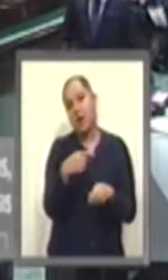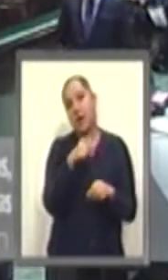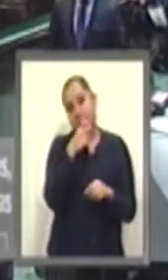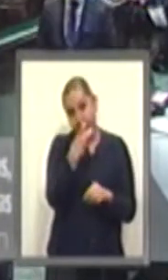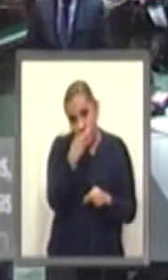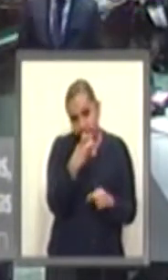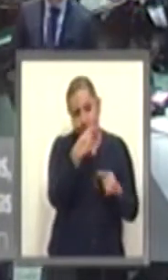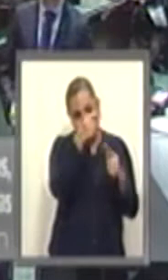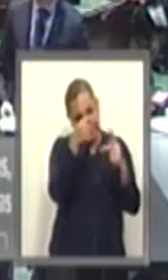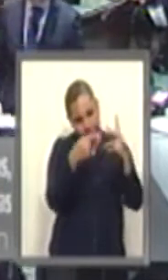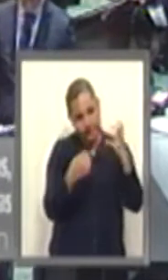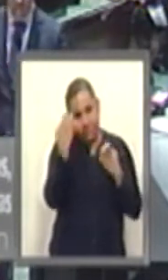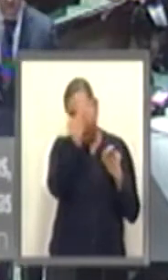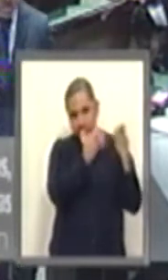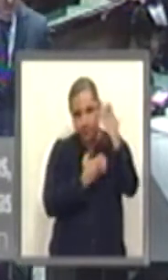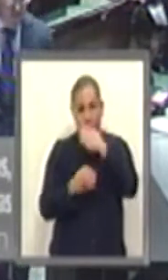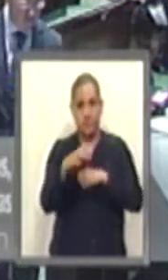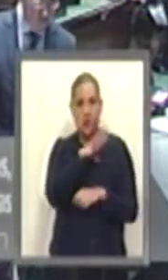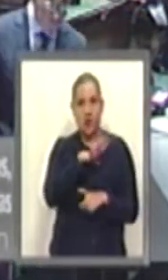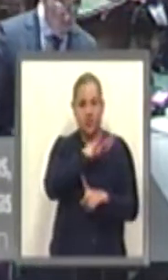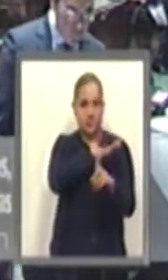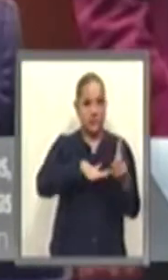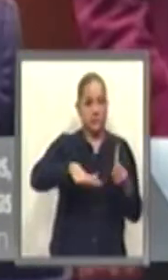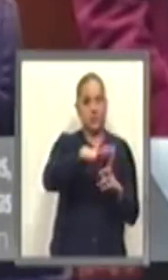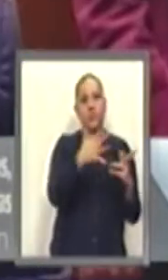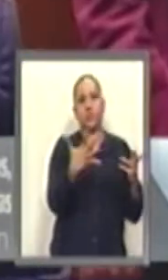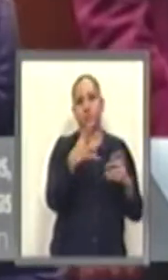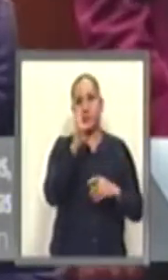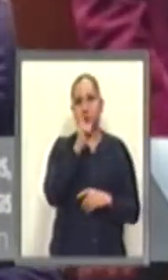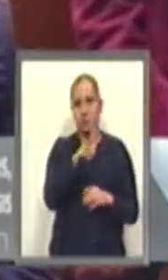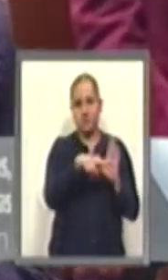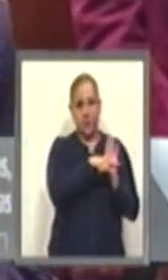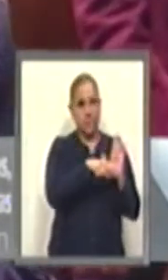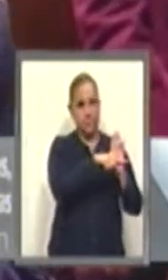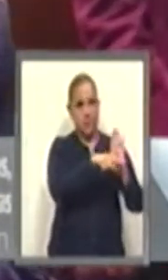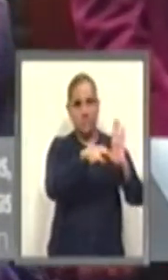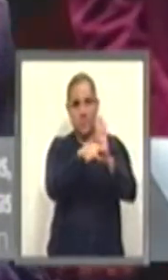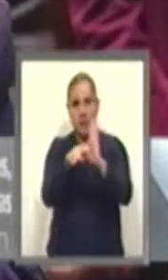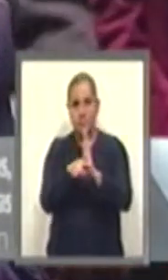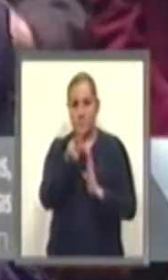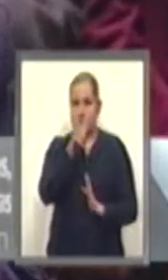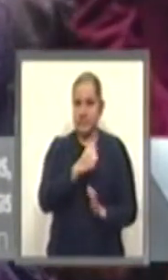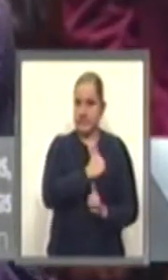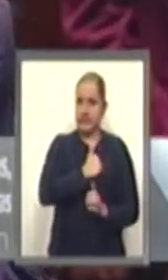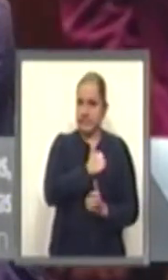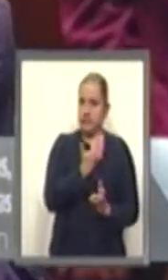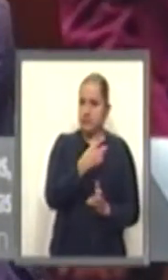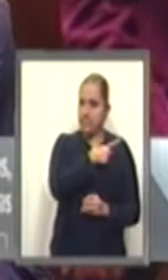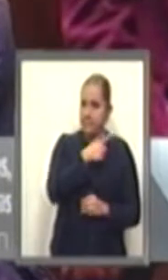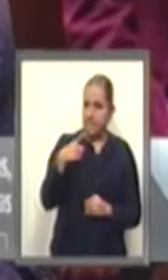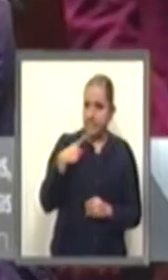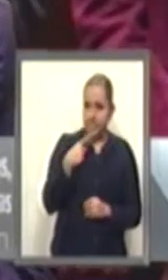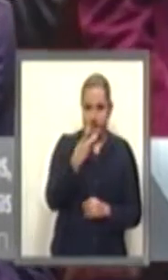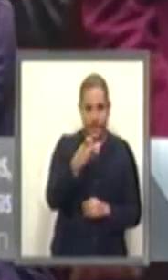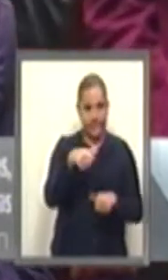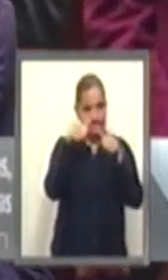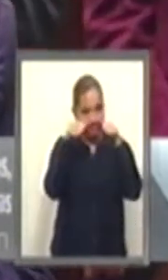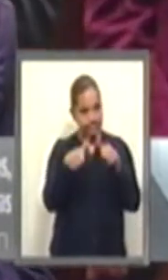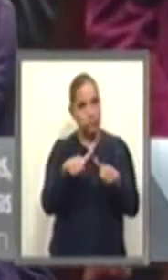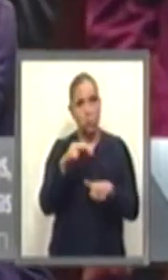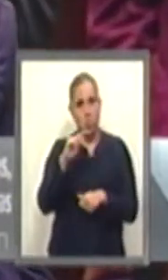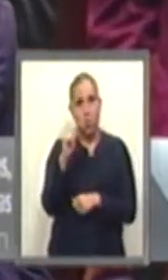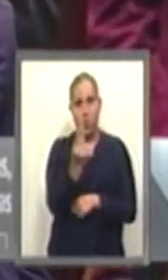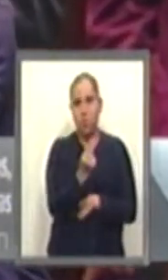conclusión, el panorama resulta desolador. En este sentido, es de gran relevancia y urgencia que a la